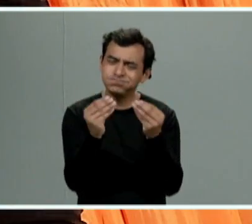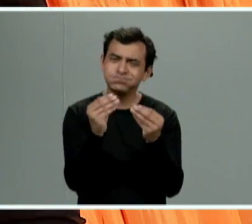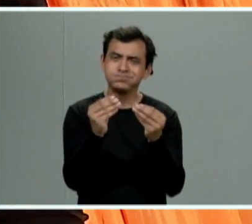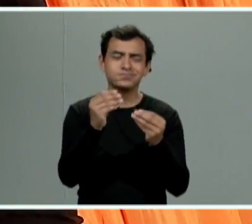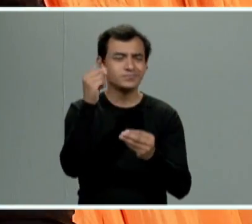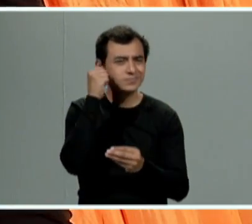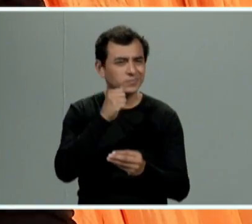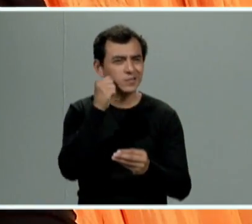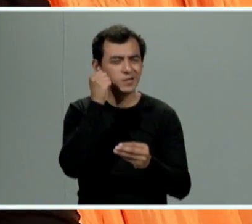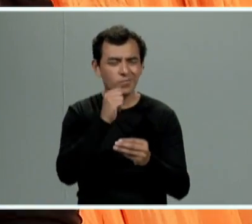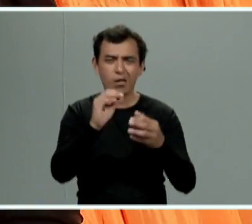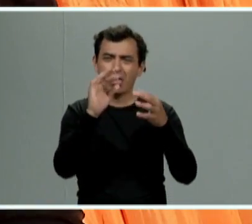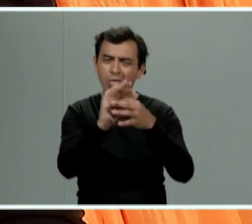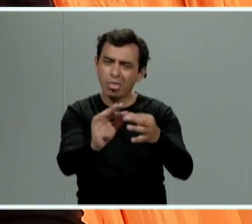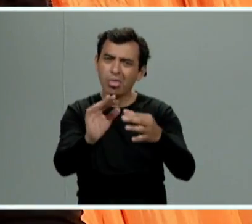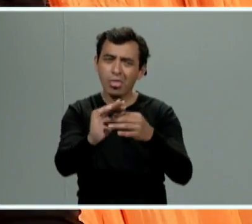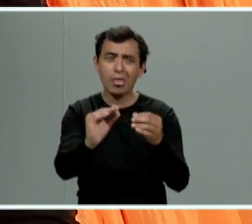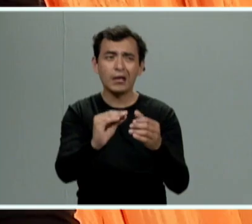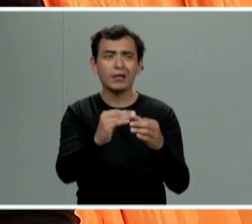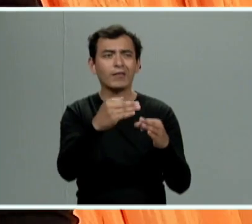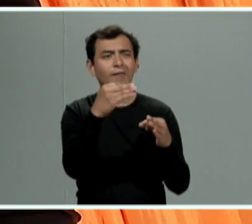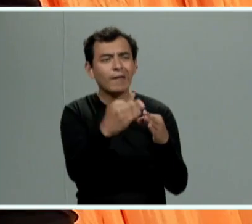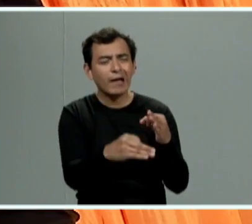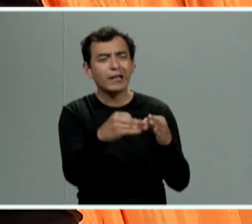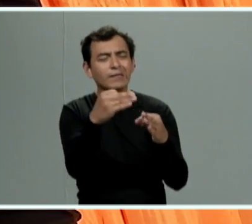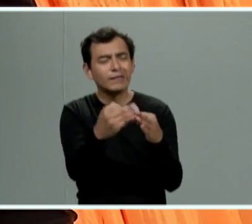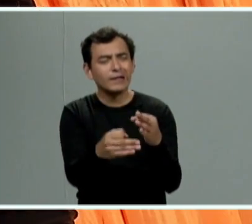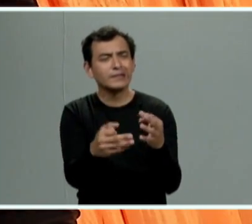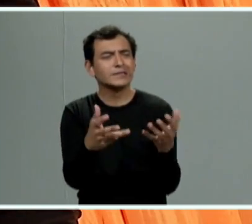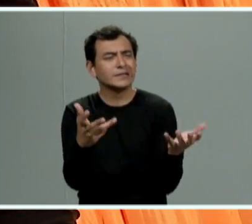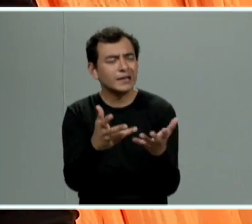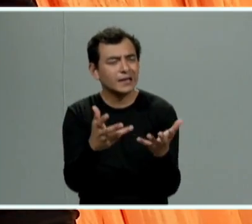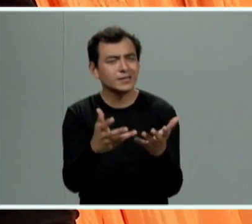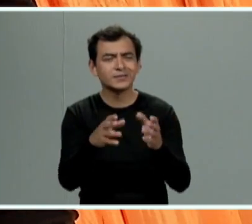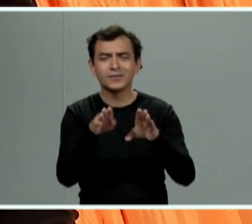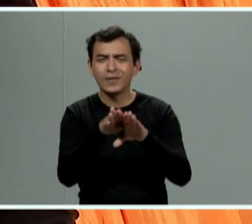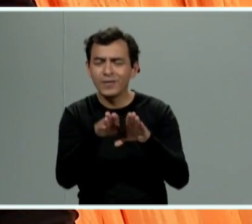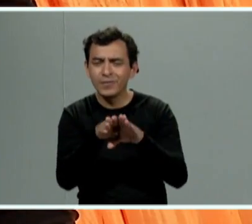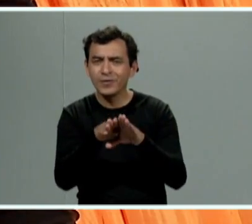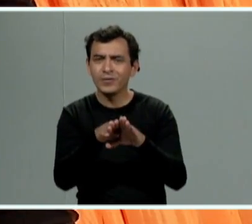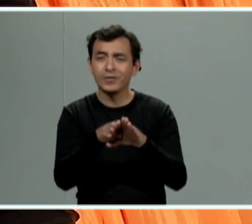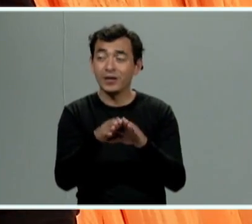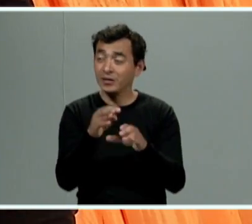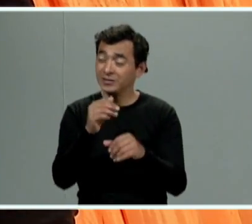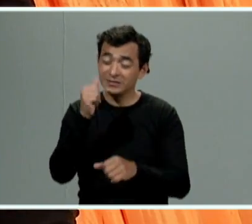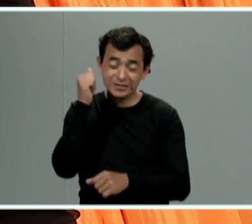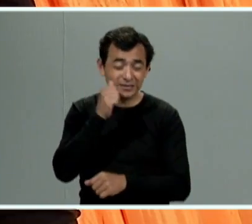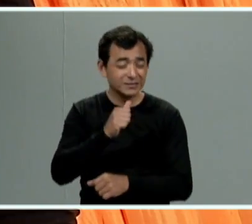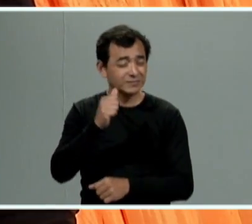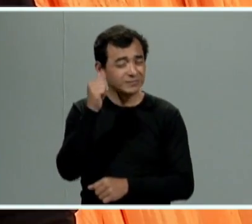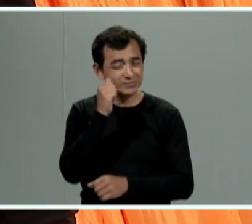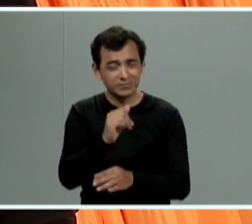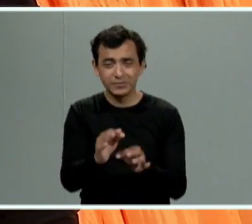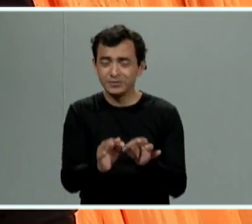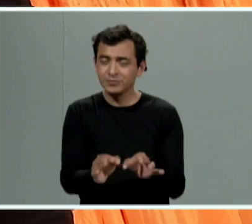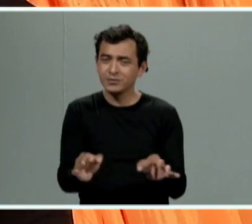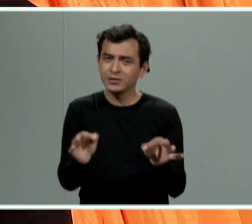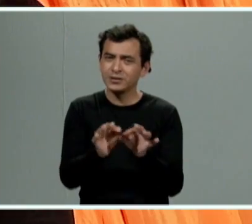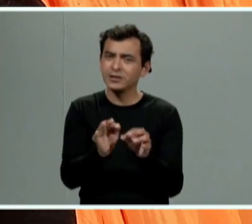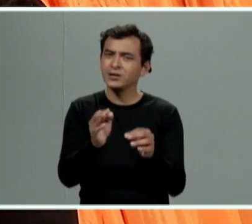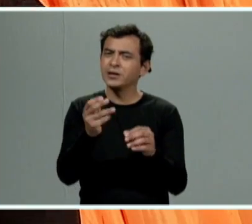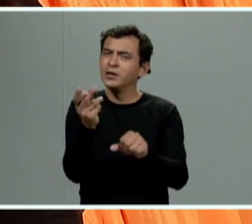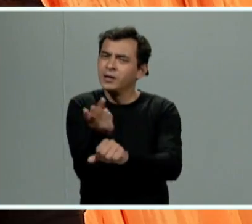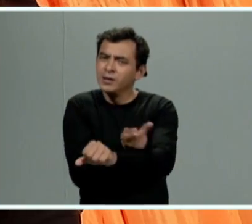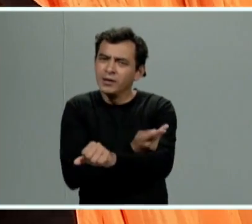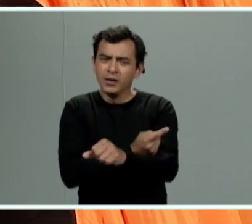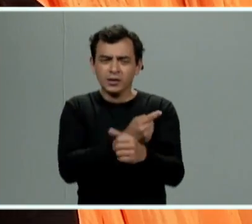sororidades se queda como pendiente el saber el qué hacer pero siempre es importante como bien lo acabas de mencionar todo lo que pasa que sabemos